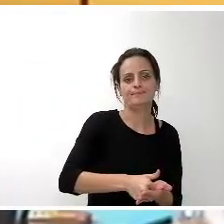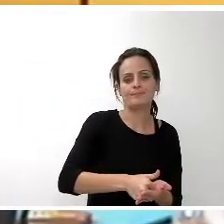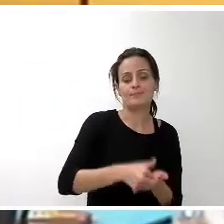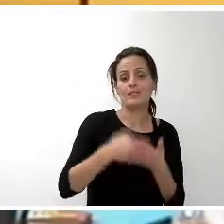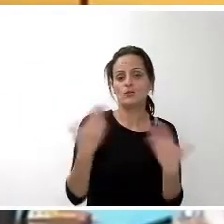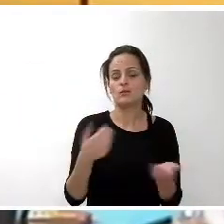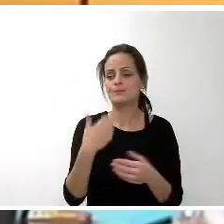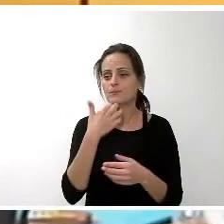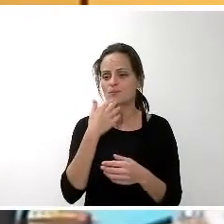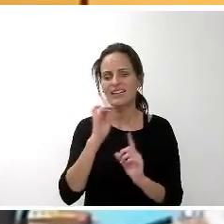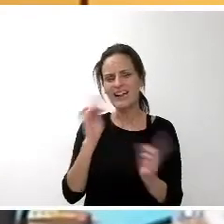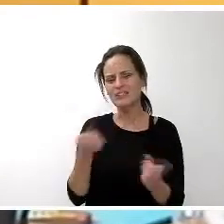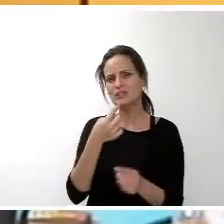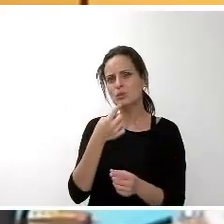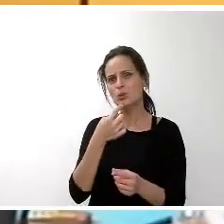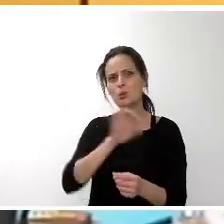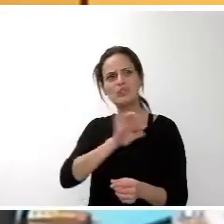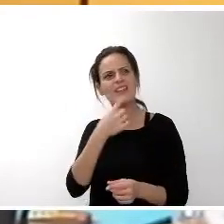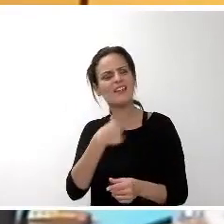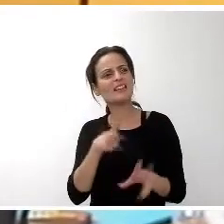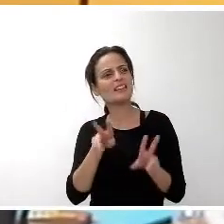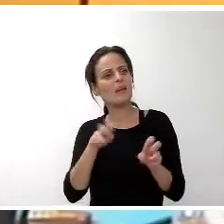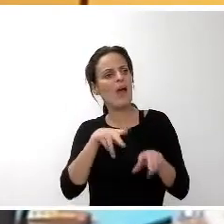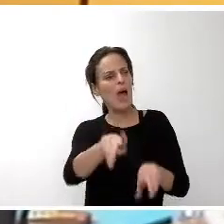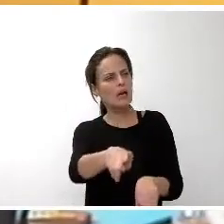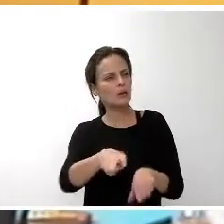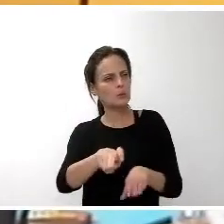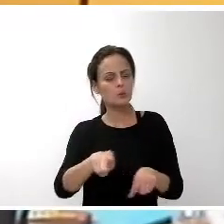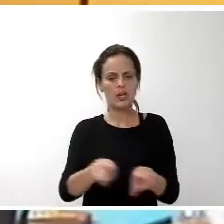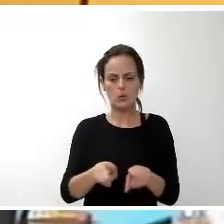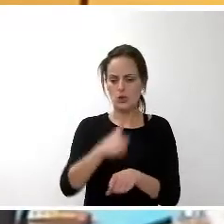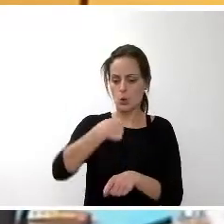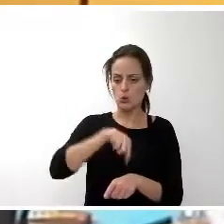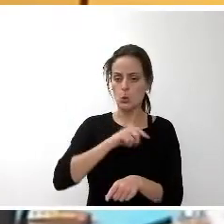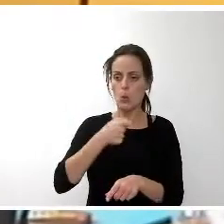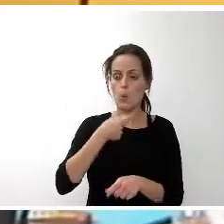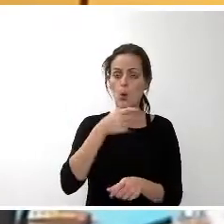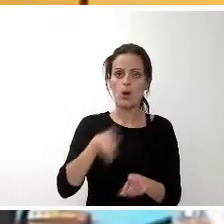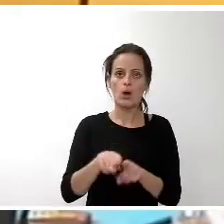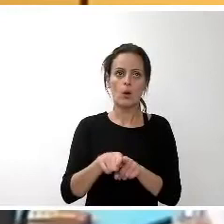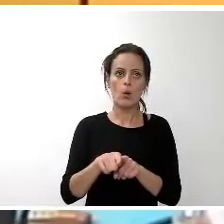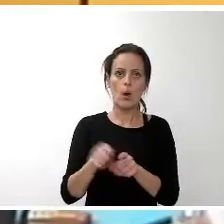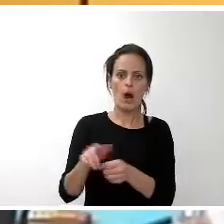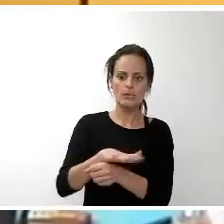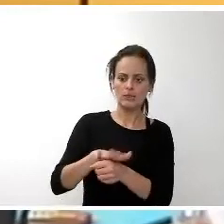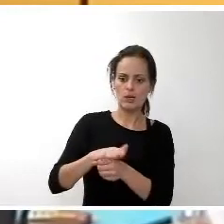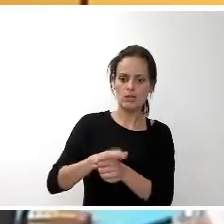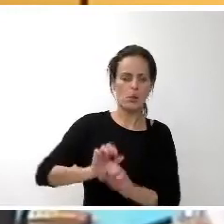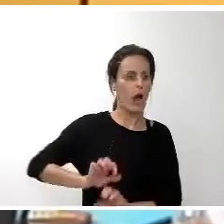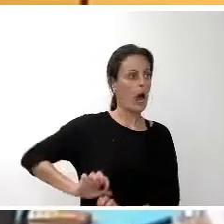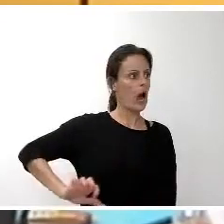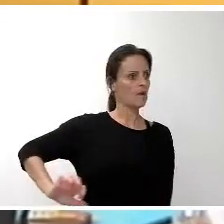En el caso, usted habla de agricultura y habla como si nosotros hubiéramos abandonado un sector que ha sido uno de los sectores